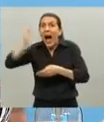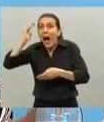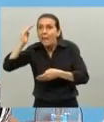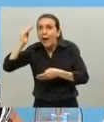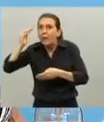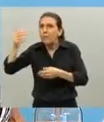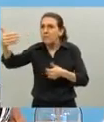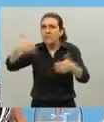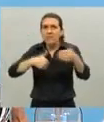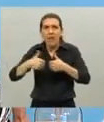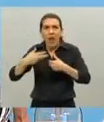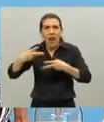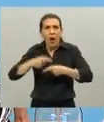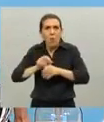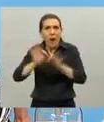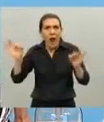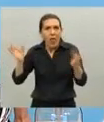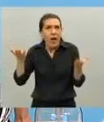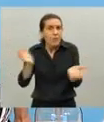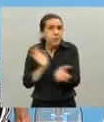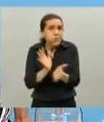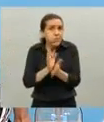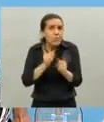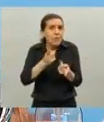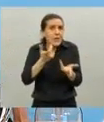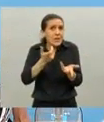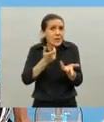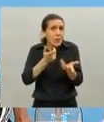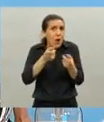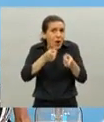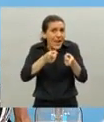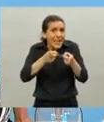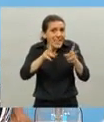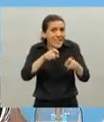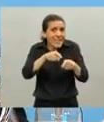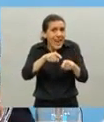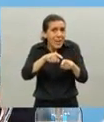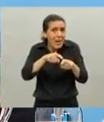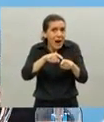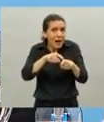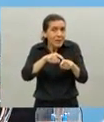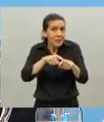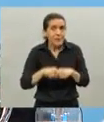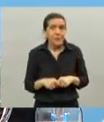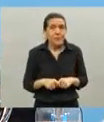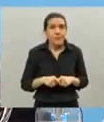crisis que tiene el capitalismo hoy en día es ese es ese entonces